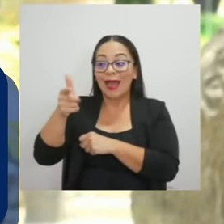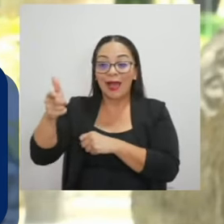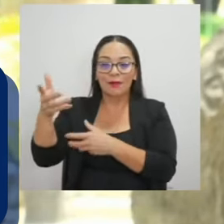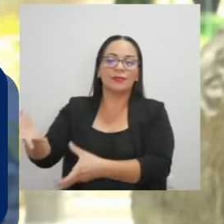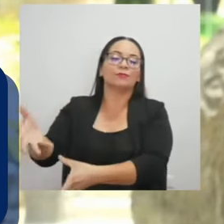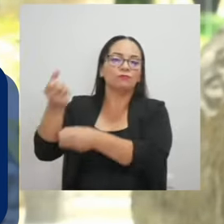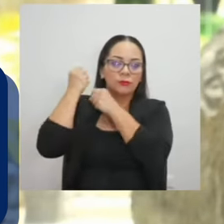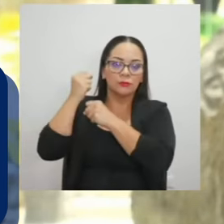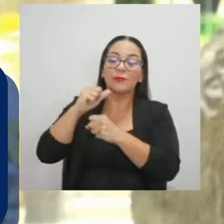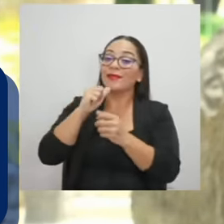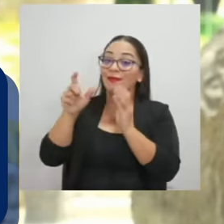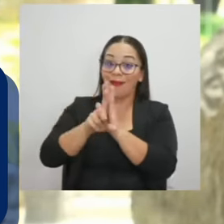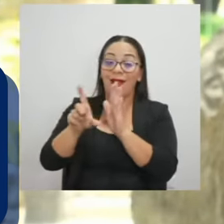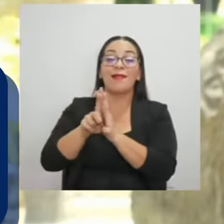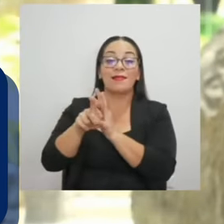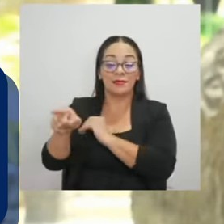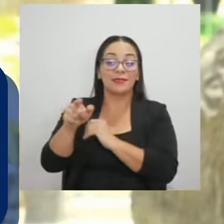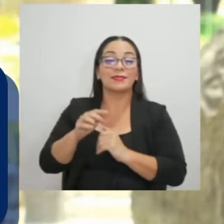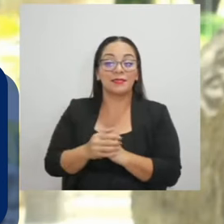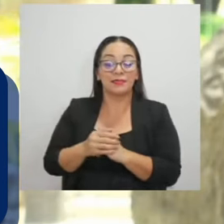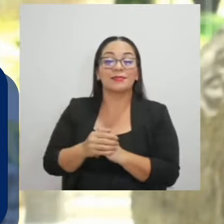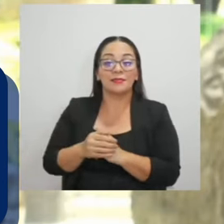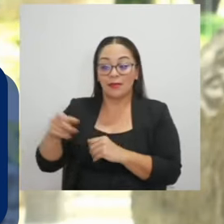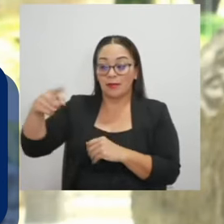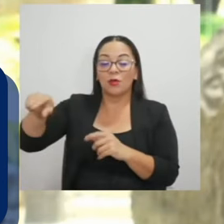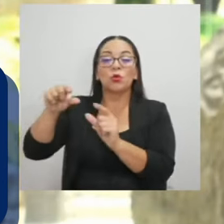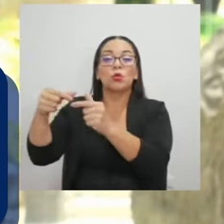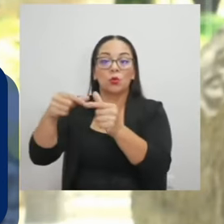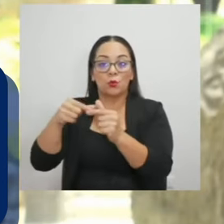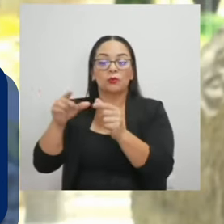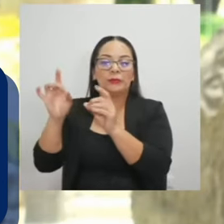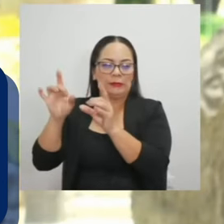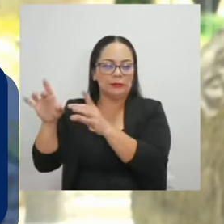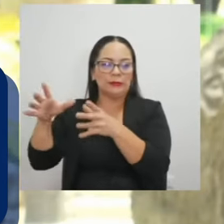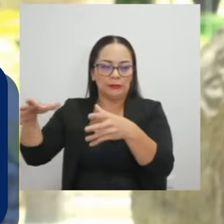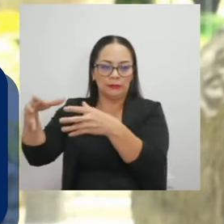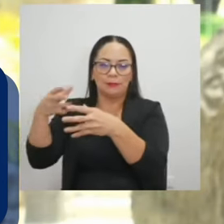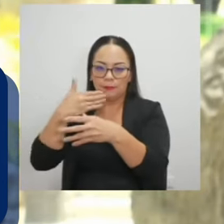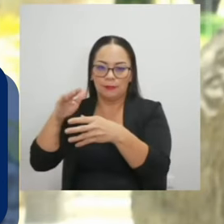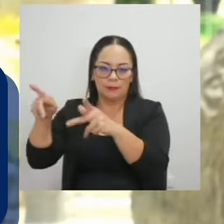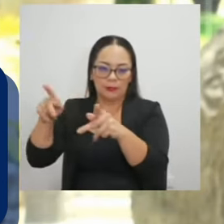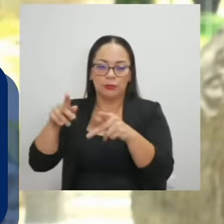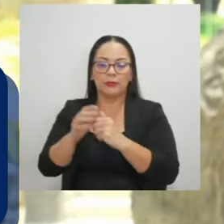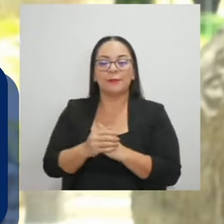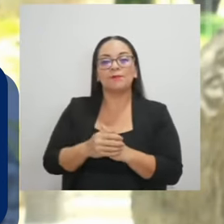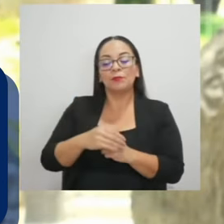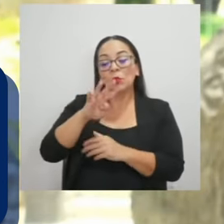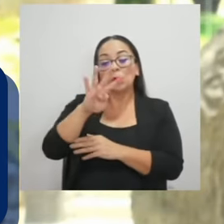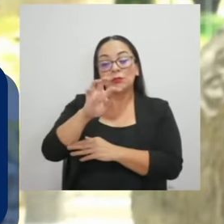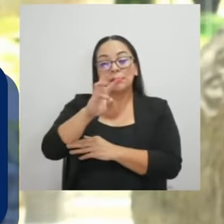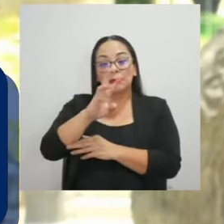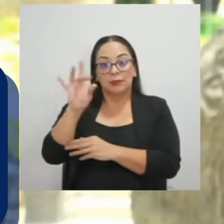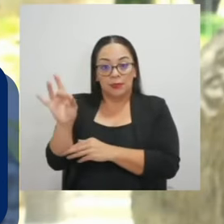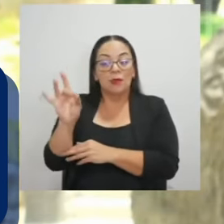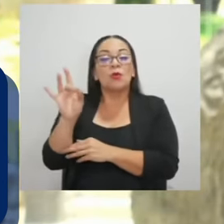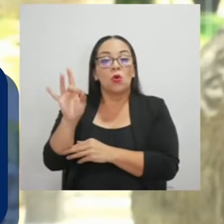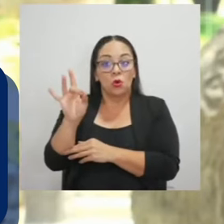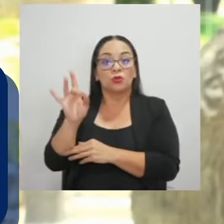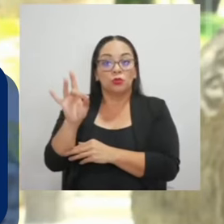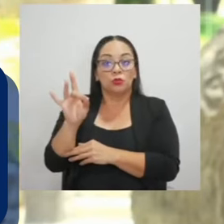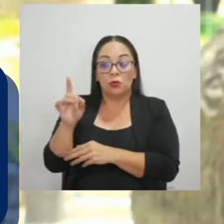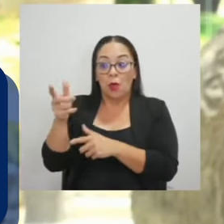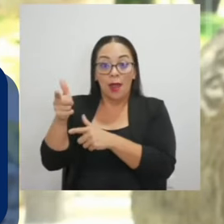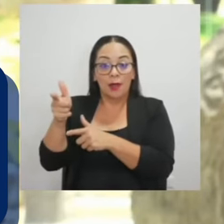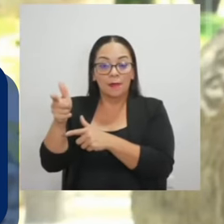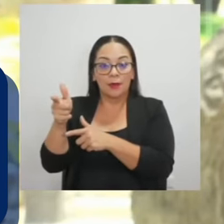retirados a los grupos delincuenciales. De los cuales 468 también son,